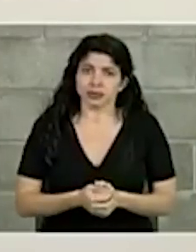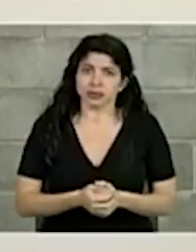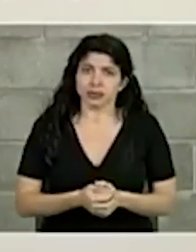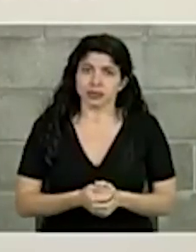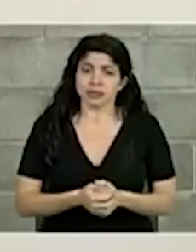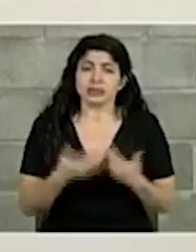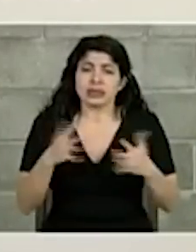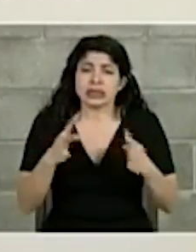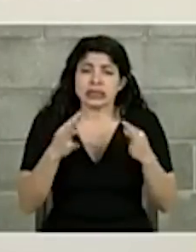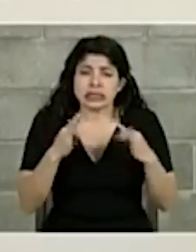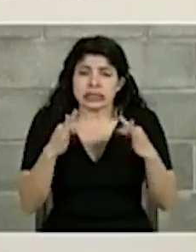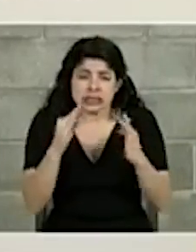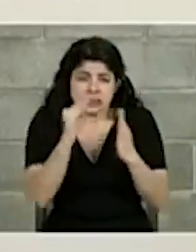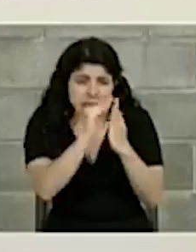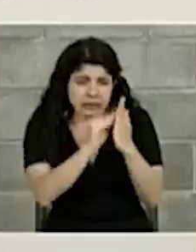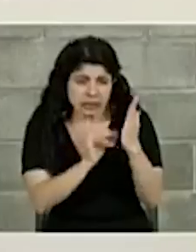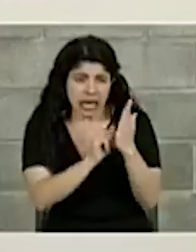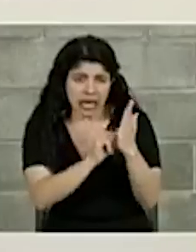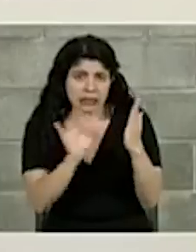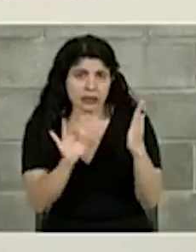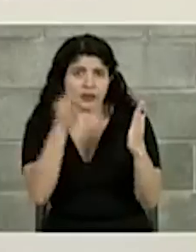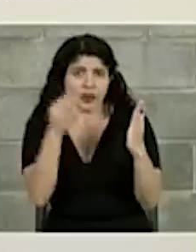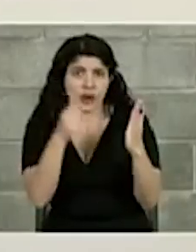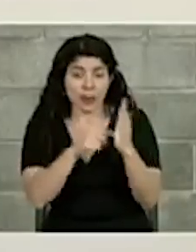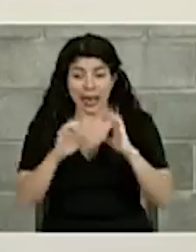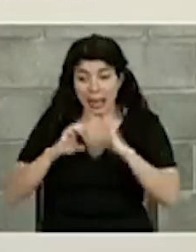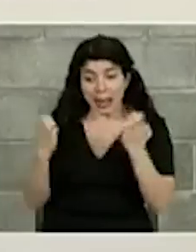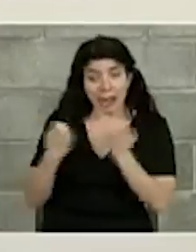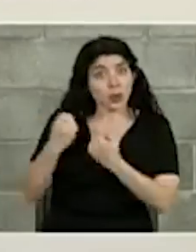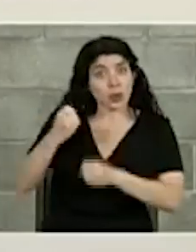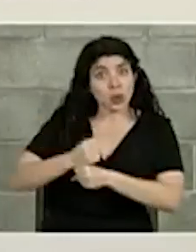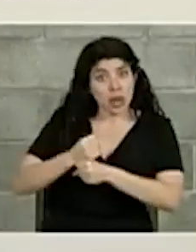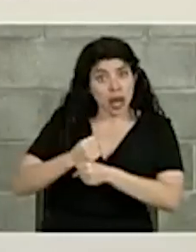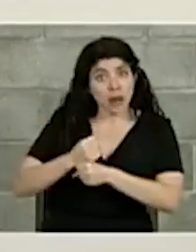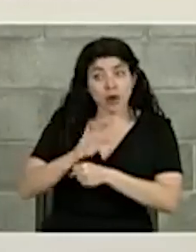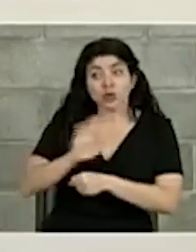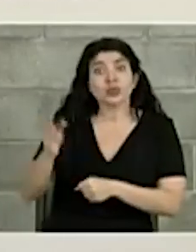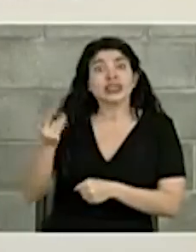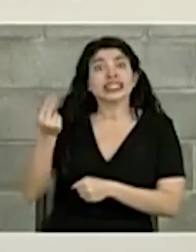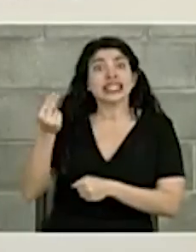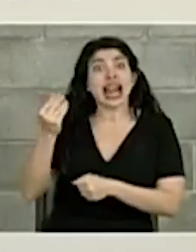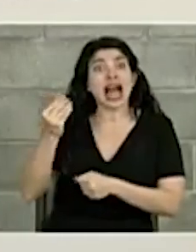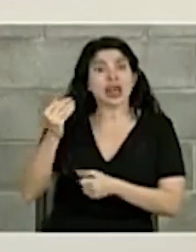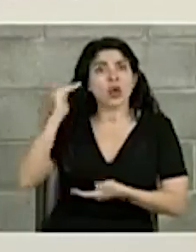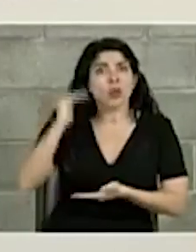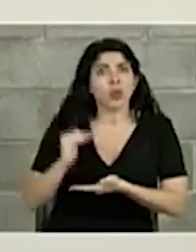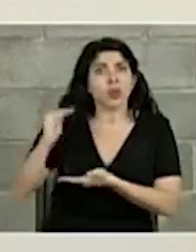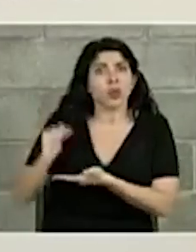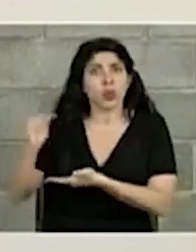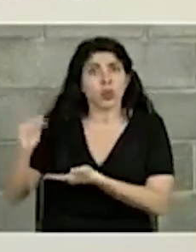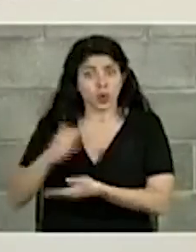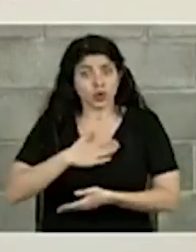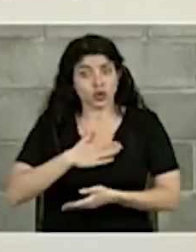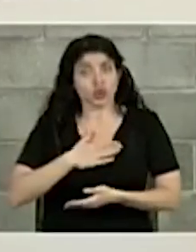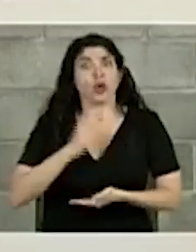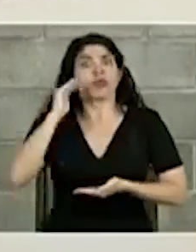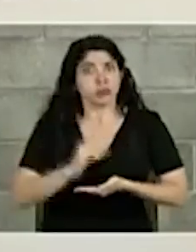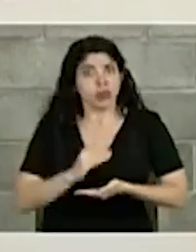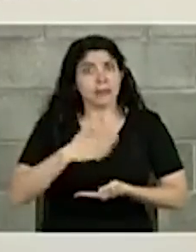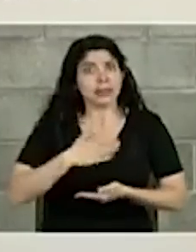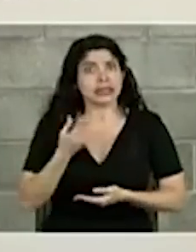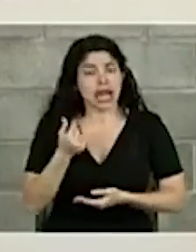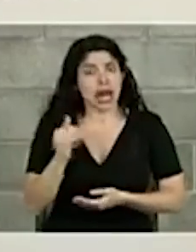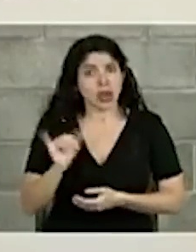hemos procurado hacer eso el gabinete ha bajado su salario yo he hecho lo propio